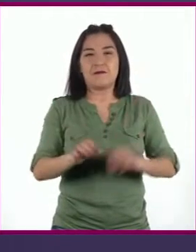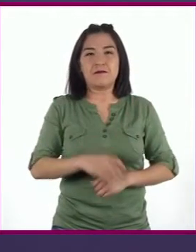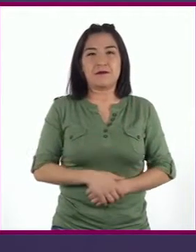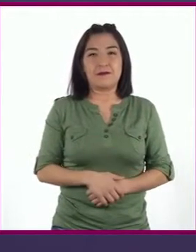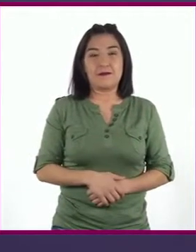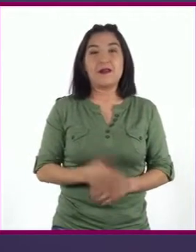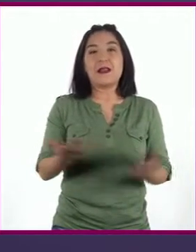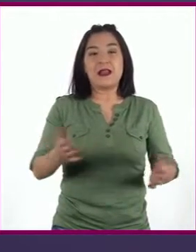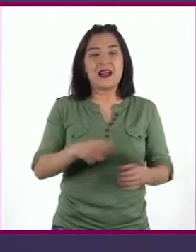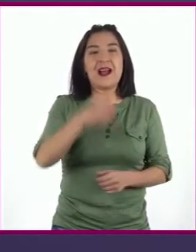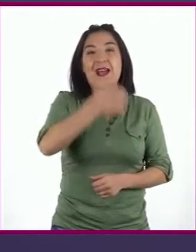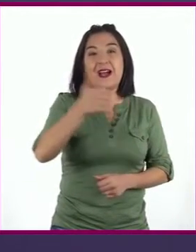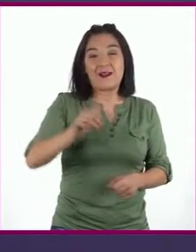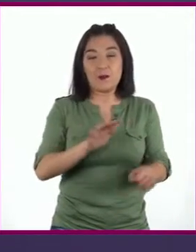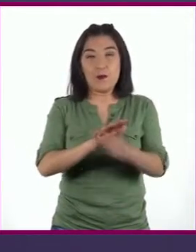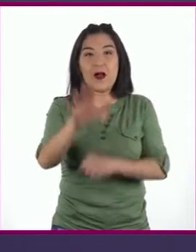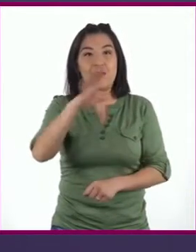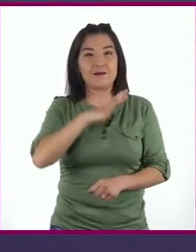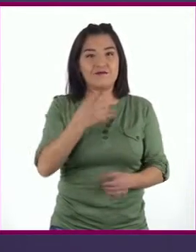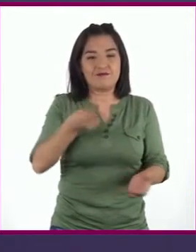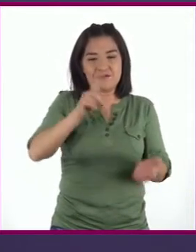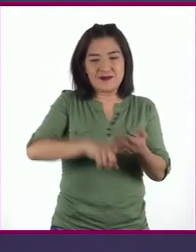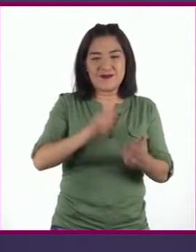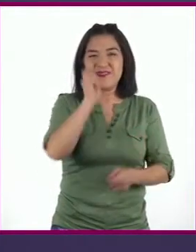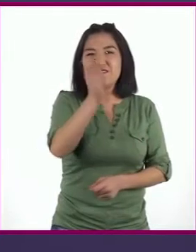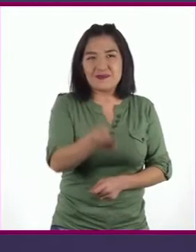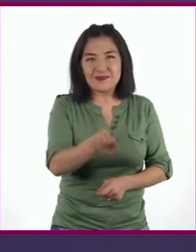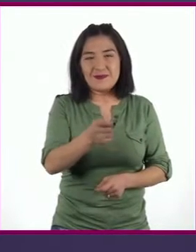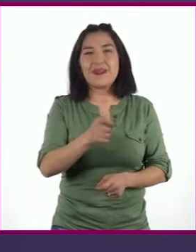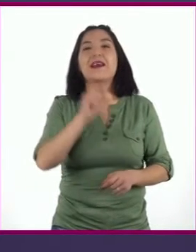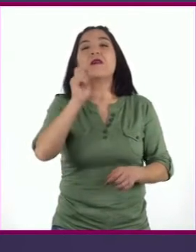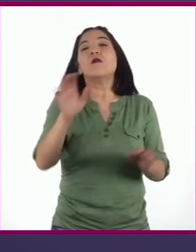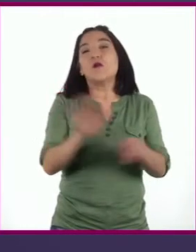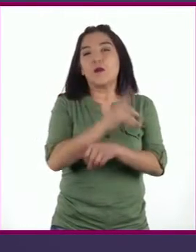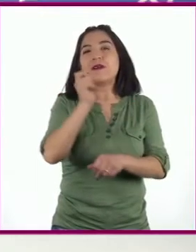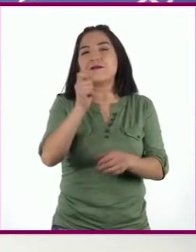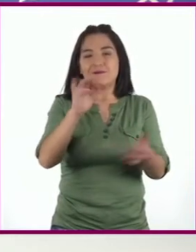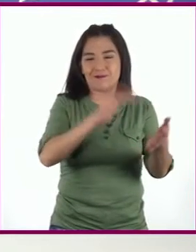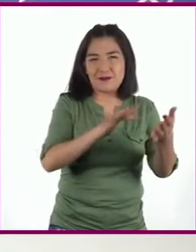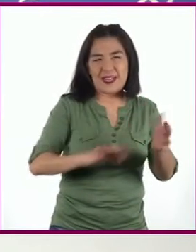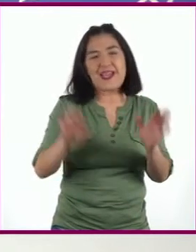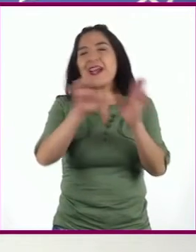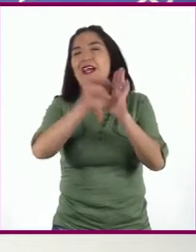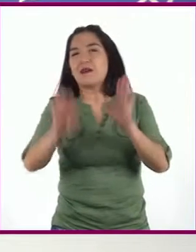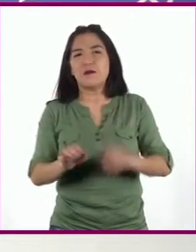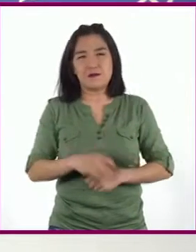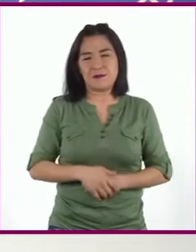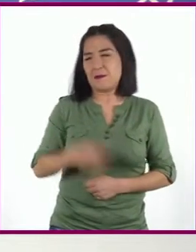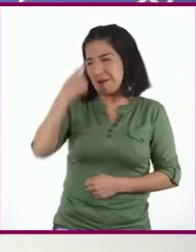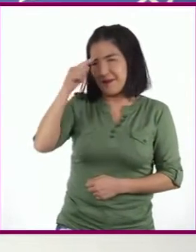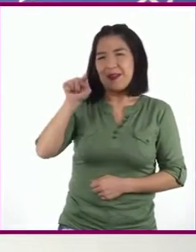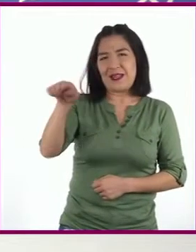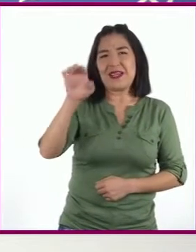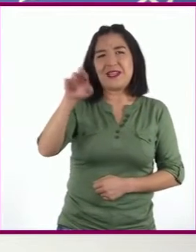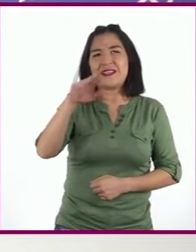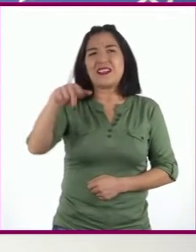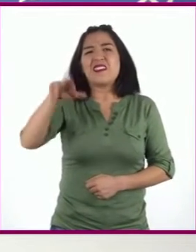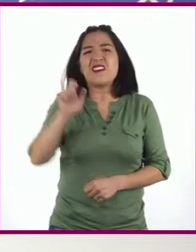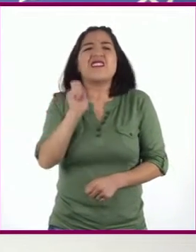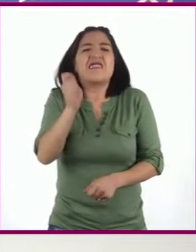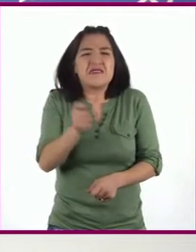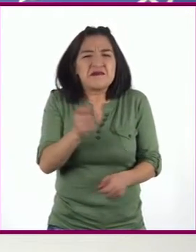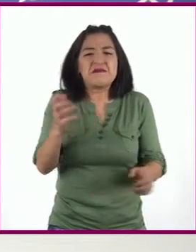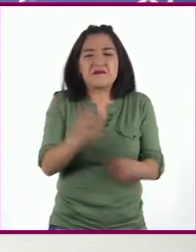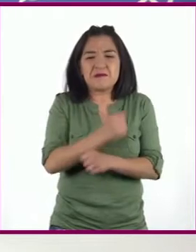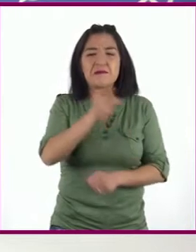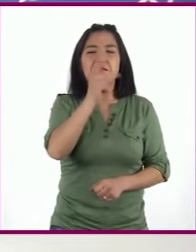tiene su propio significado del hecho de leer. Por ejemplo, para ti, Enrique, ¿qué significa leer?